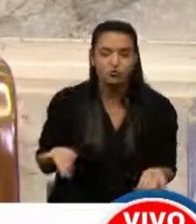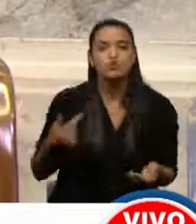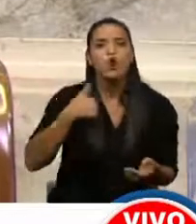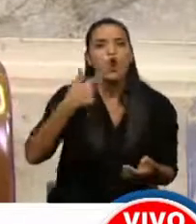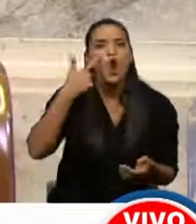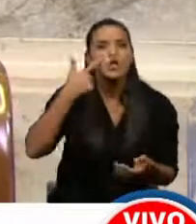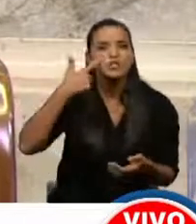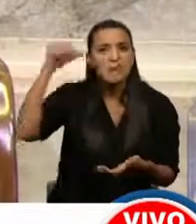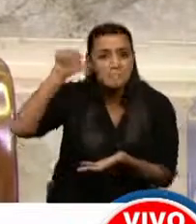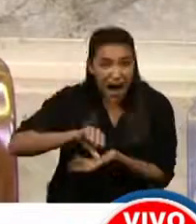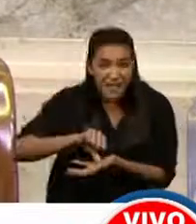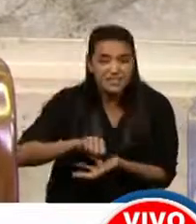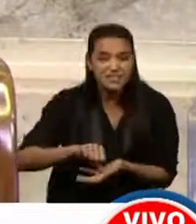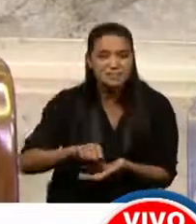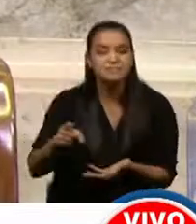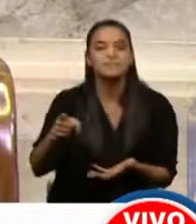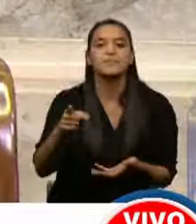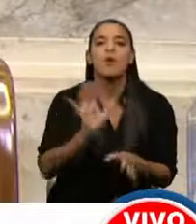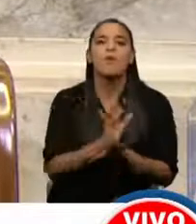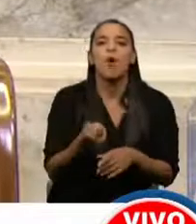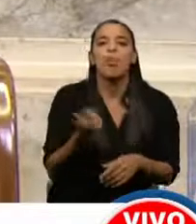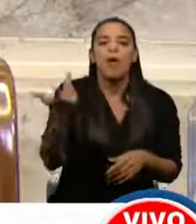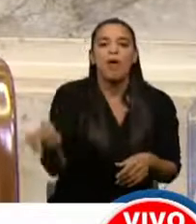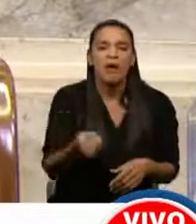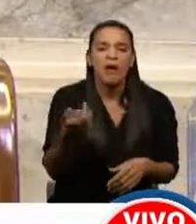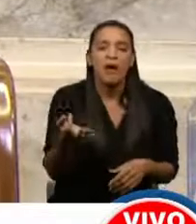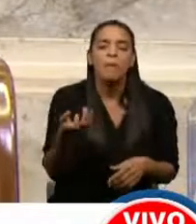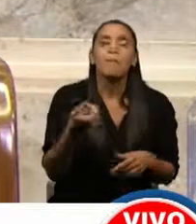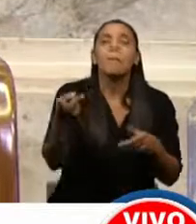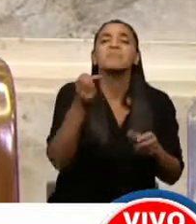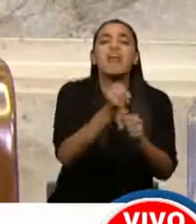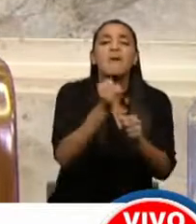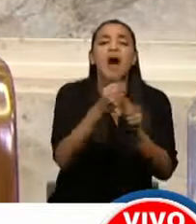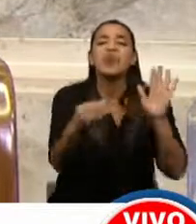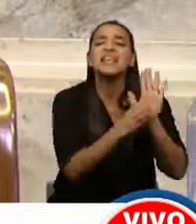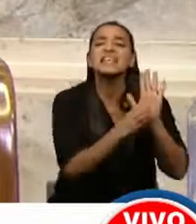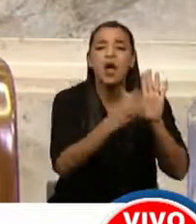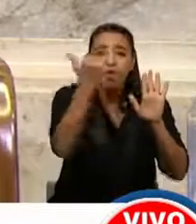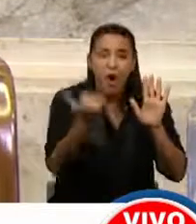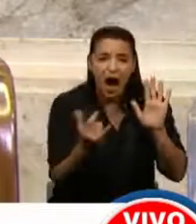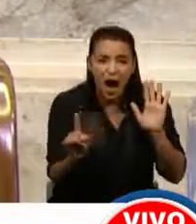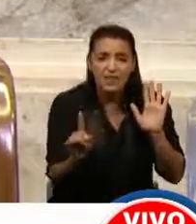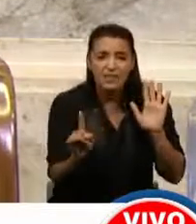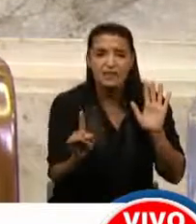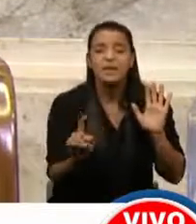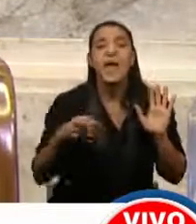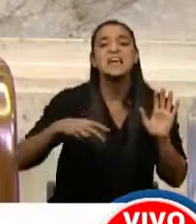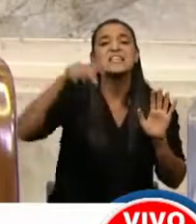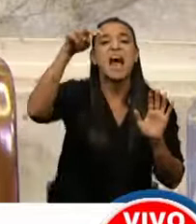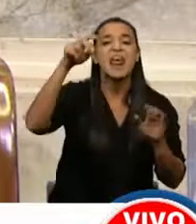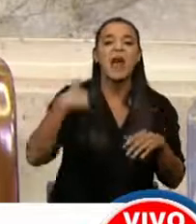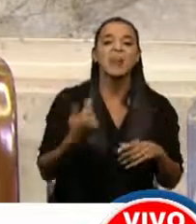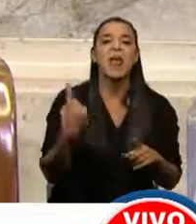yo conocí un país donde la limosna la daban los trabajadores registrados en las escaleras de las